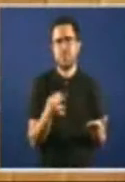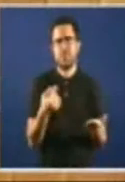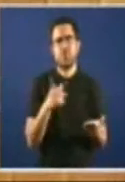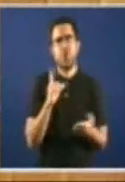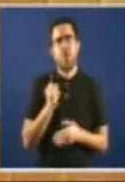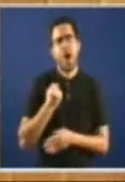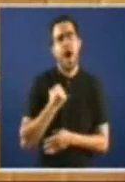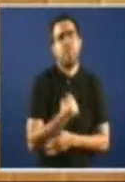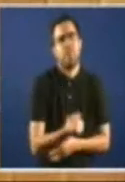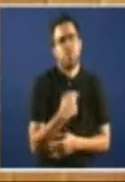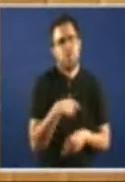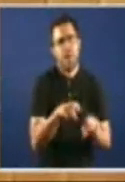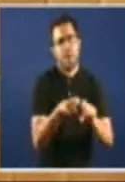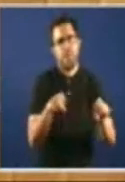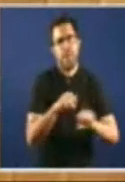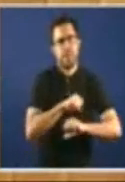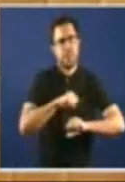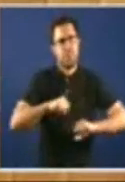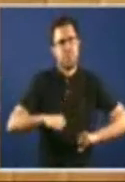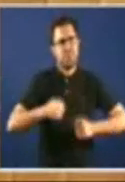cando teñan